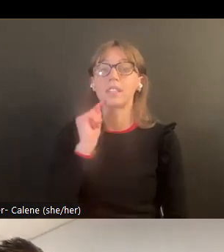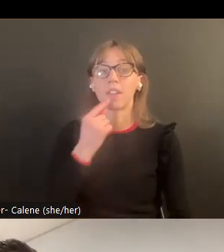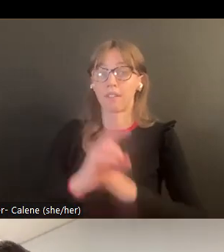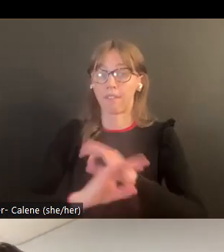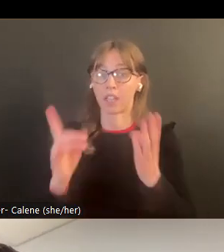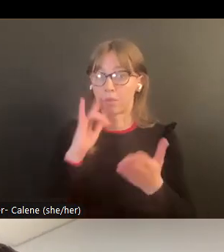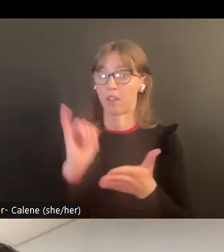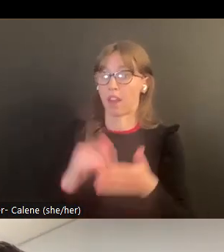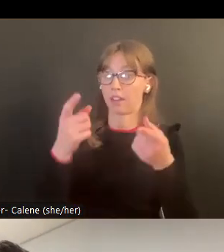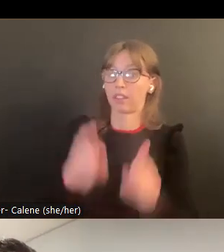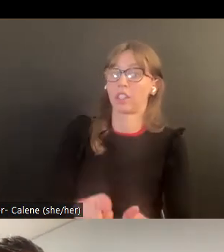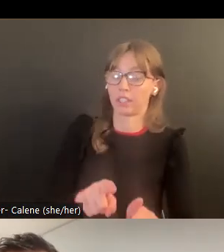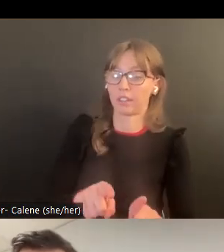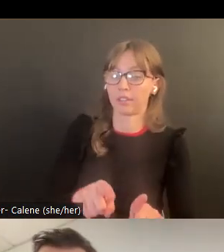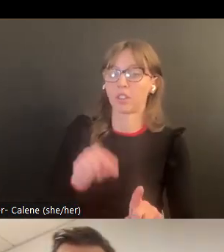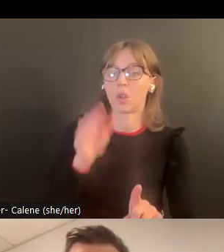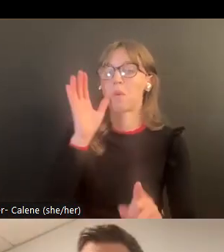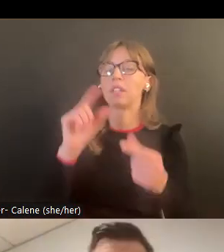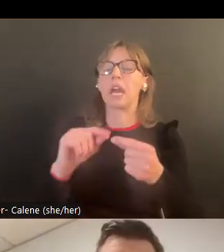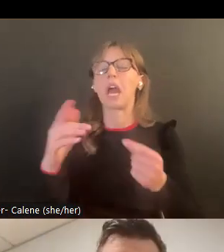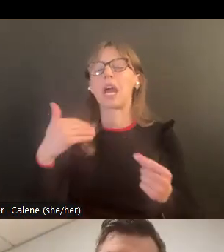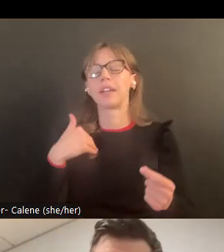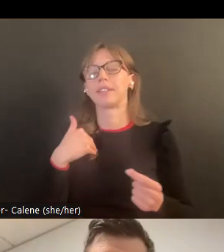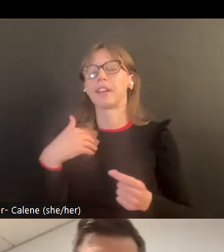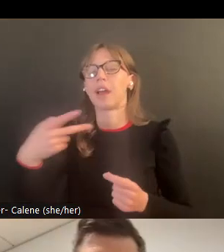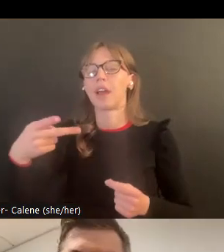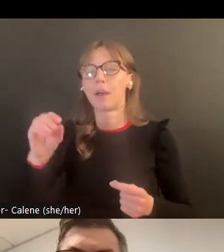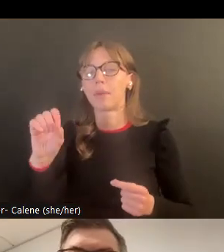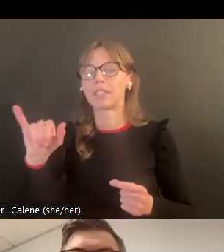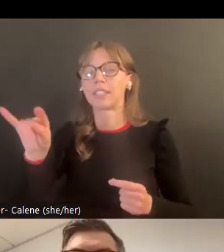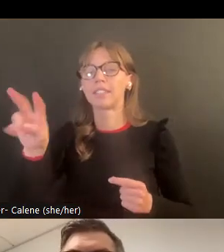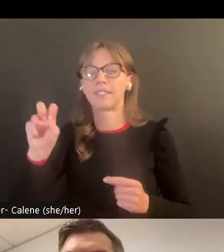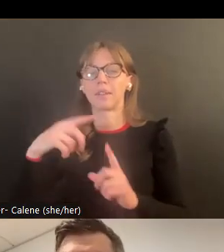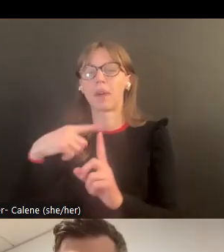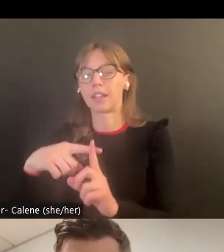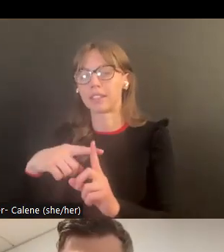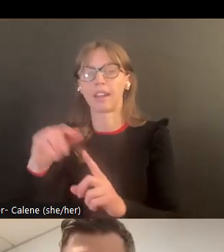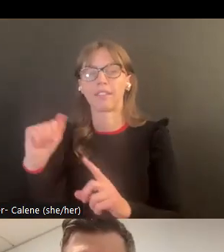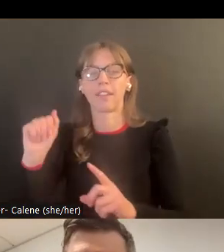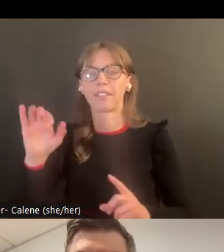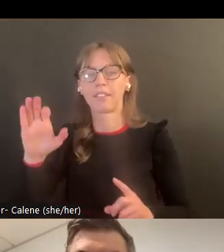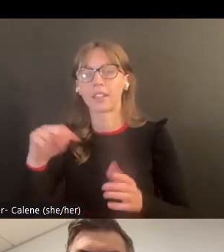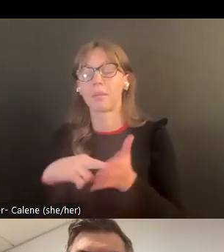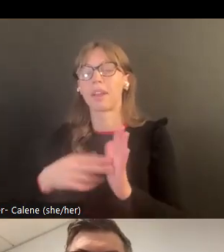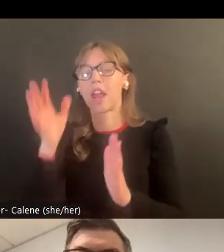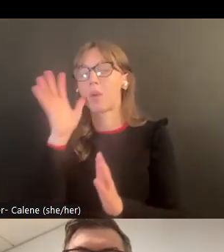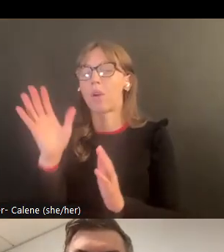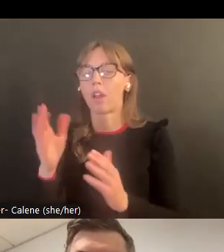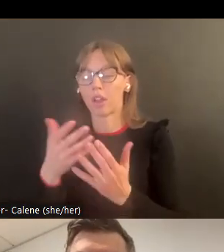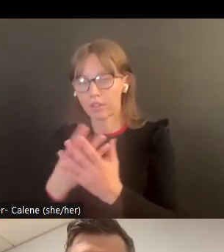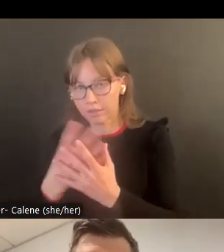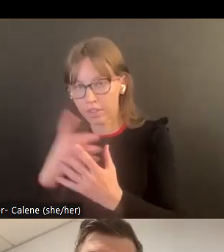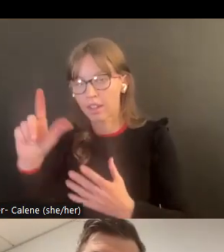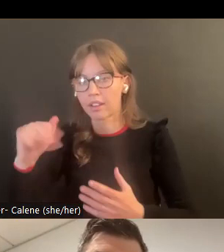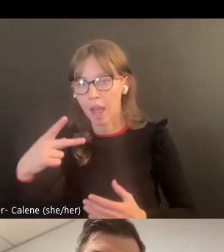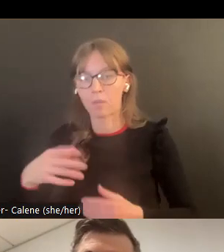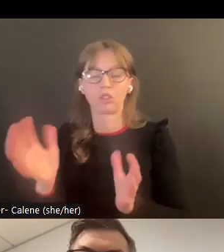Entonces, sí, lo que sería violencia severa del incidente puede tener un efecto